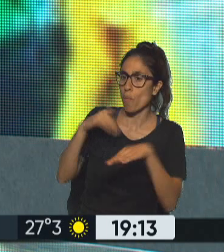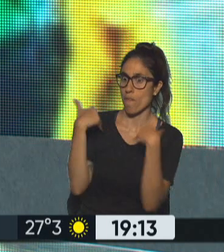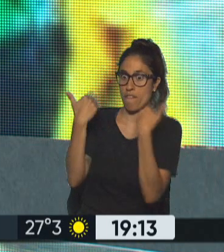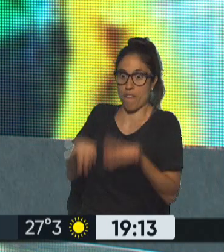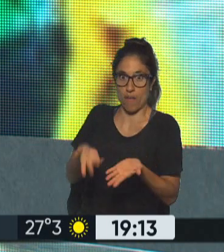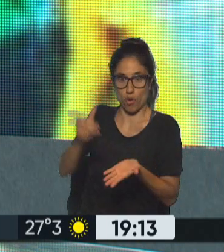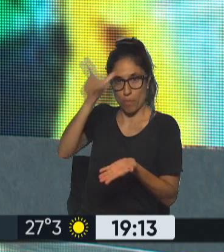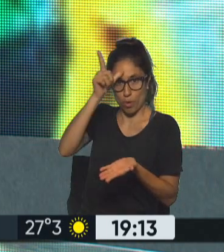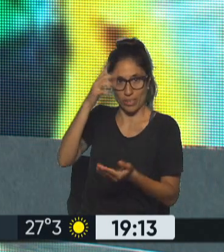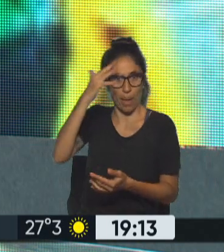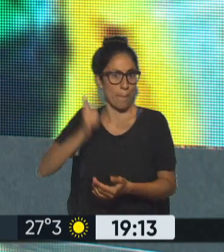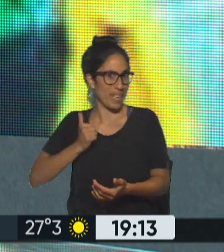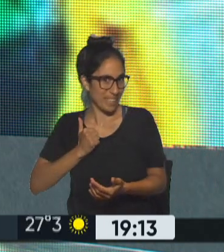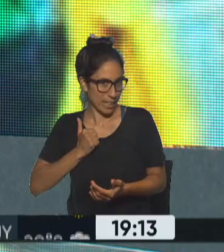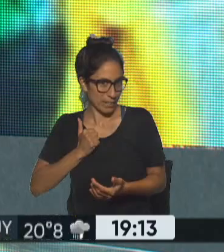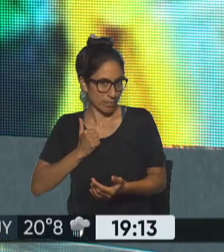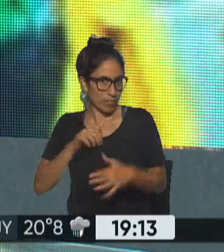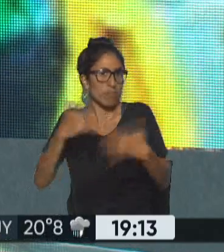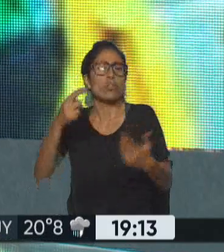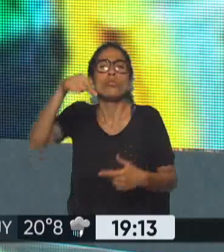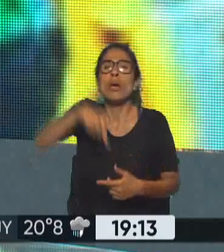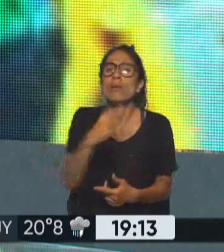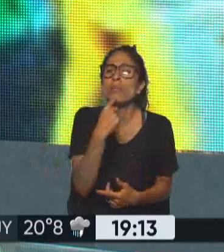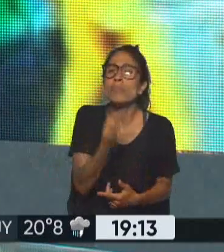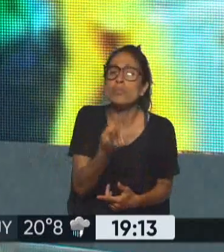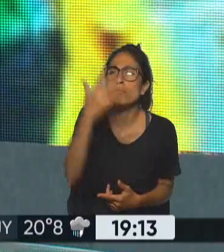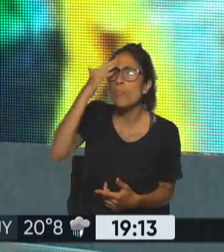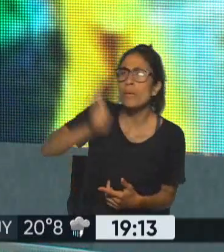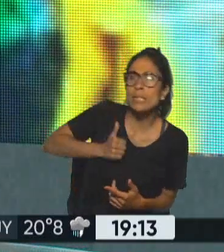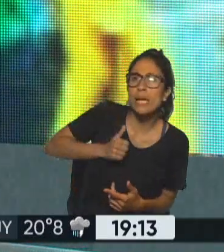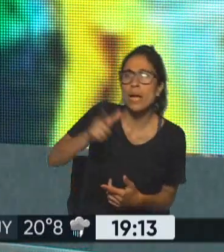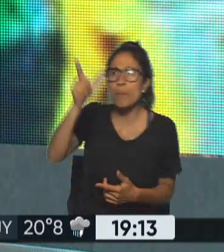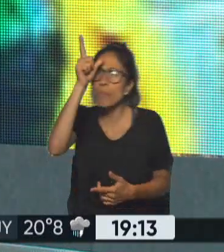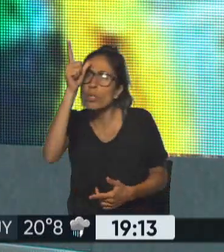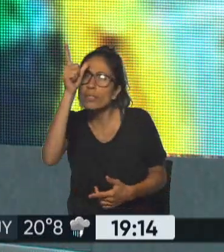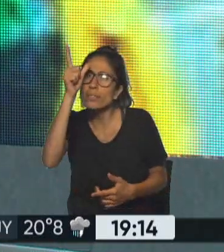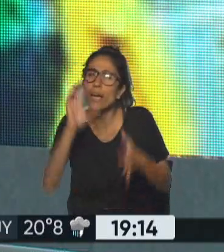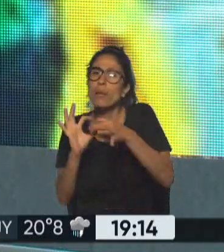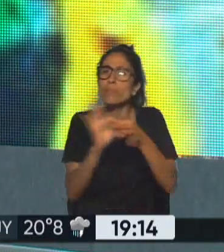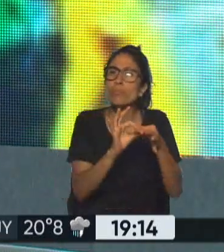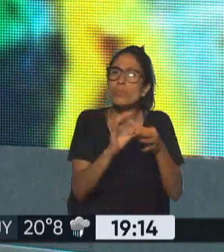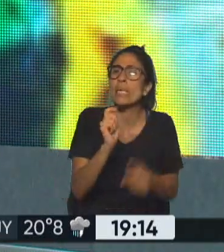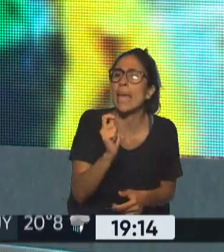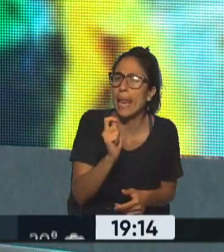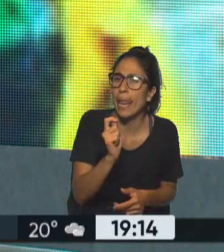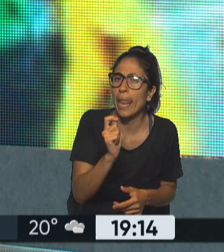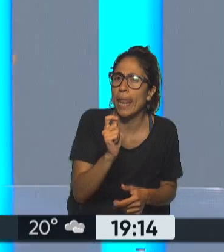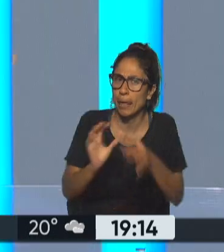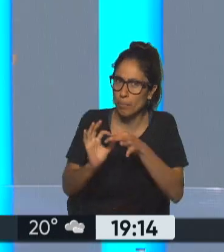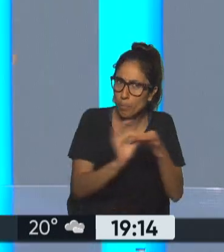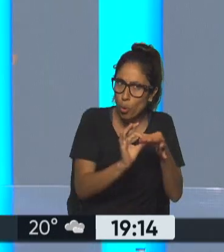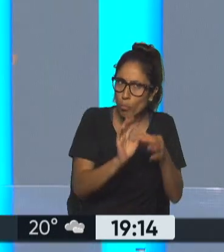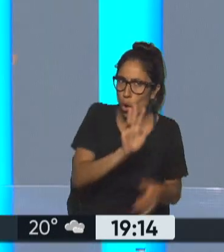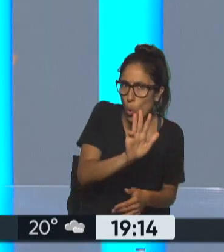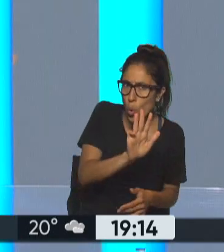responde realmente el ejército y las fuerzas de seguridad más allá de que Lula haya ganado y esté en el poder Sí, totalmente de hecho cuando